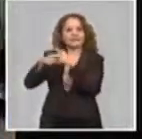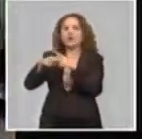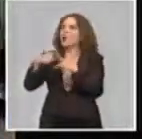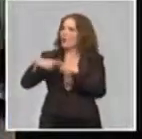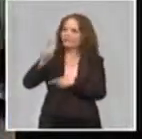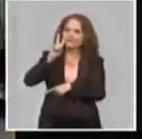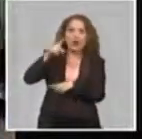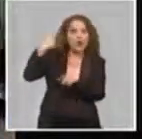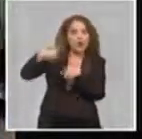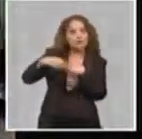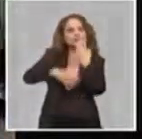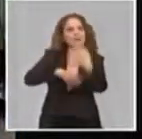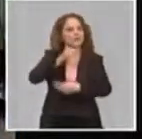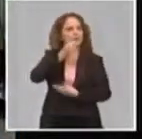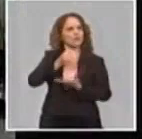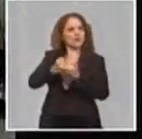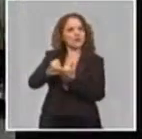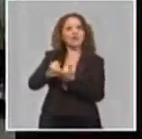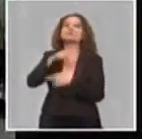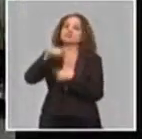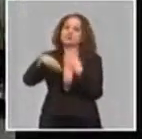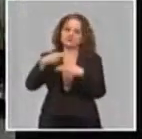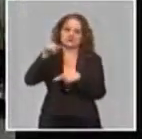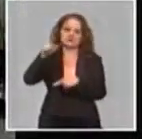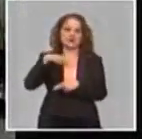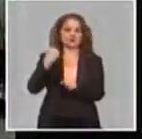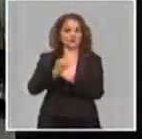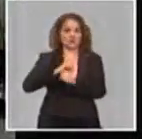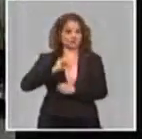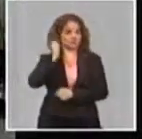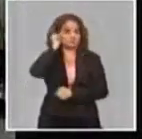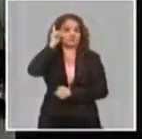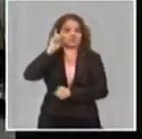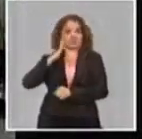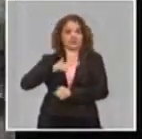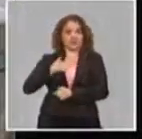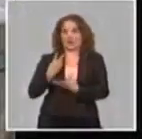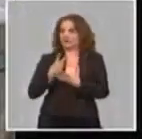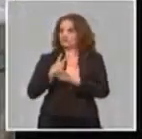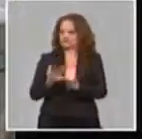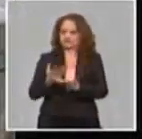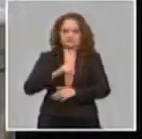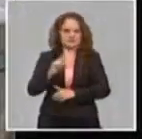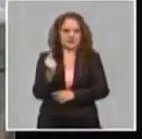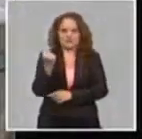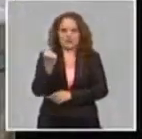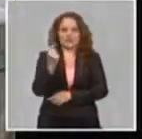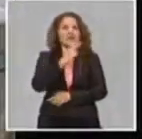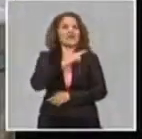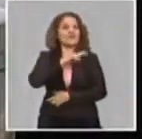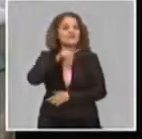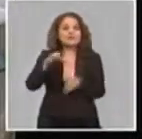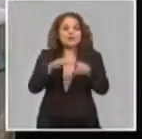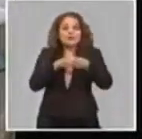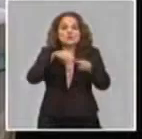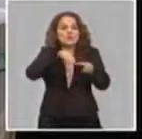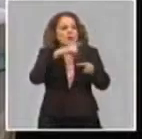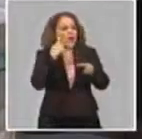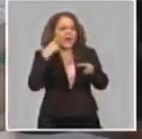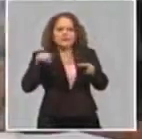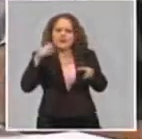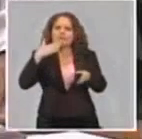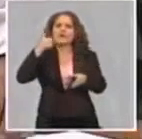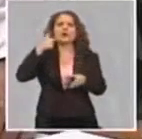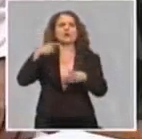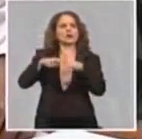otros problemas que nosotros podíamos contribuir y esos constructores, por iniciativa de los jefes que estaban al frente, se sumaron a estas